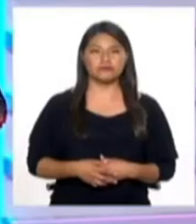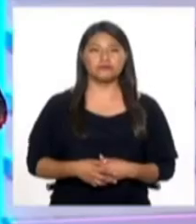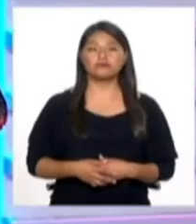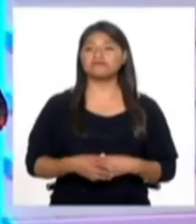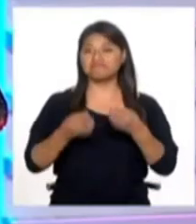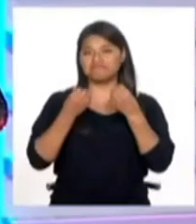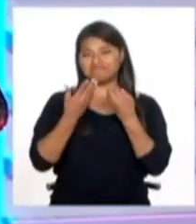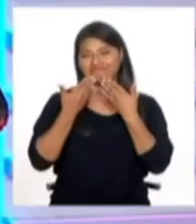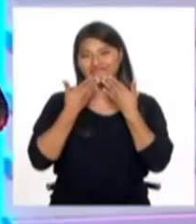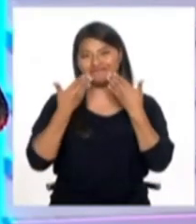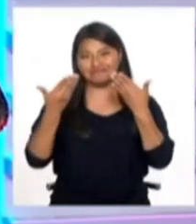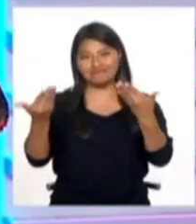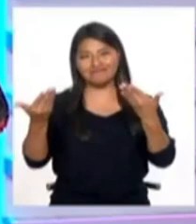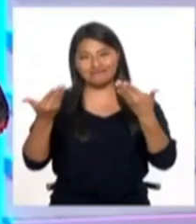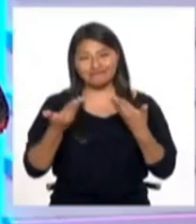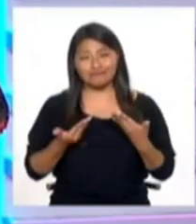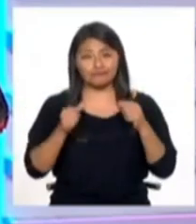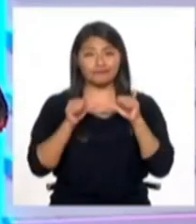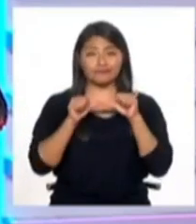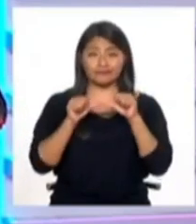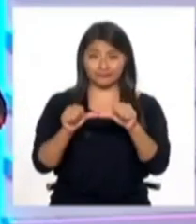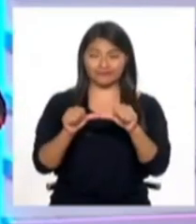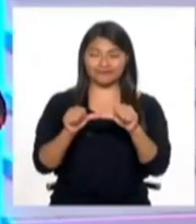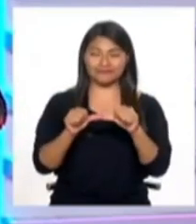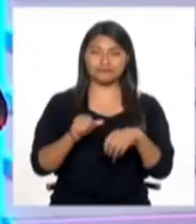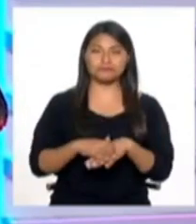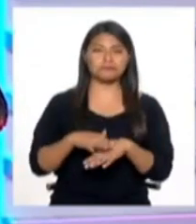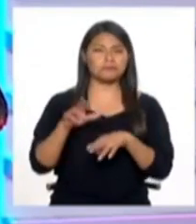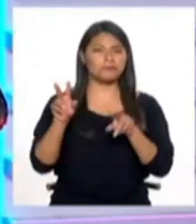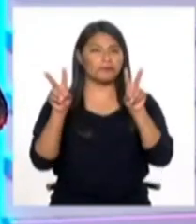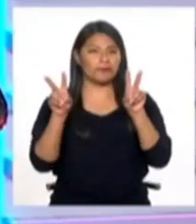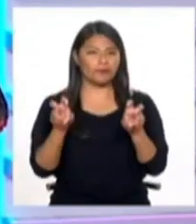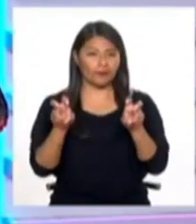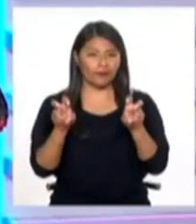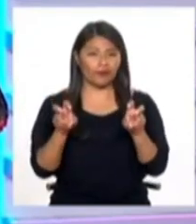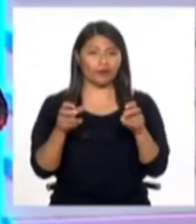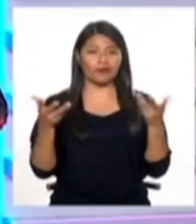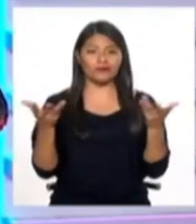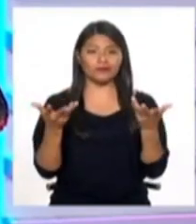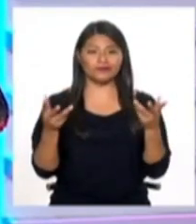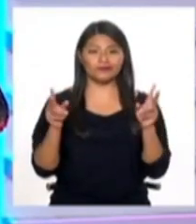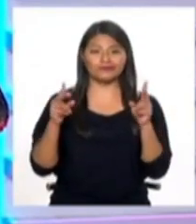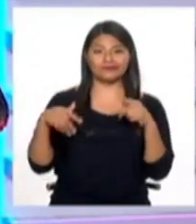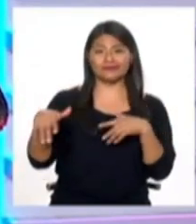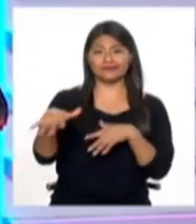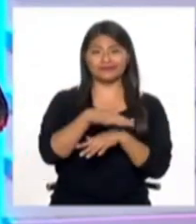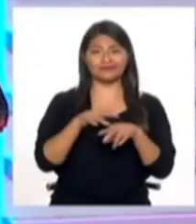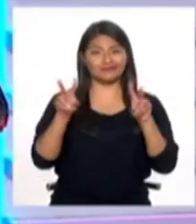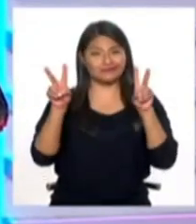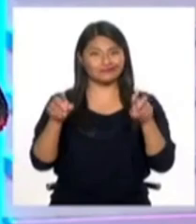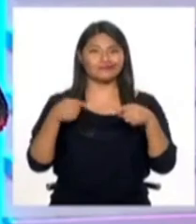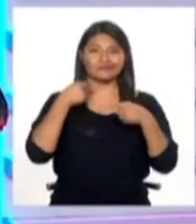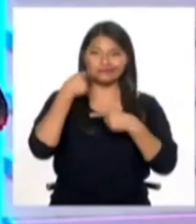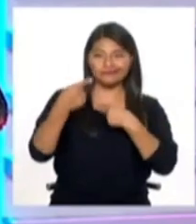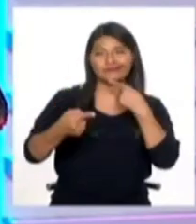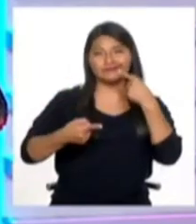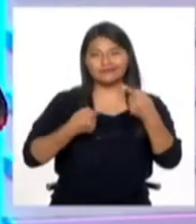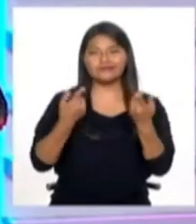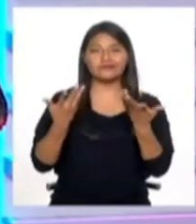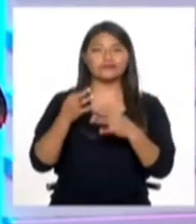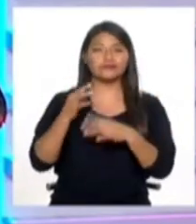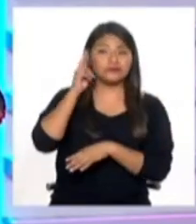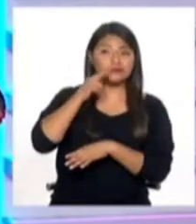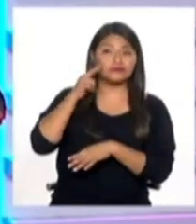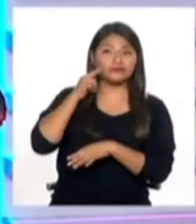Muy bien, gracias por seguir con nosotros. Ahora hablaremos una vez más, porque hay que hablar todo lo que sea necesario de racismo.